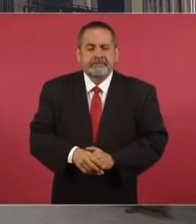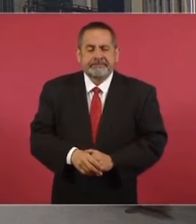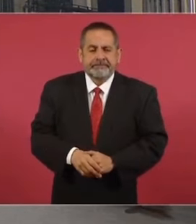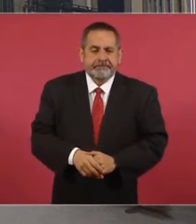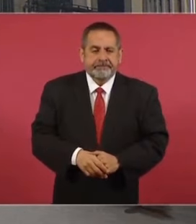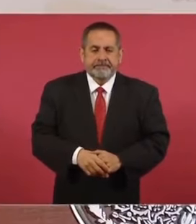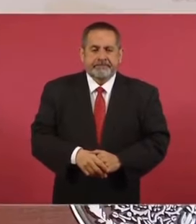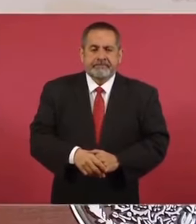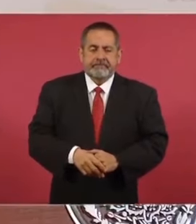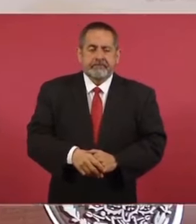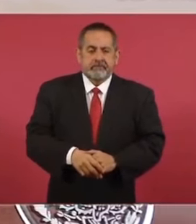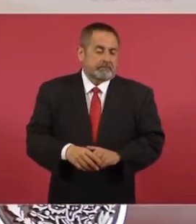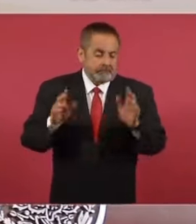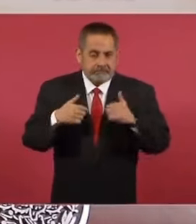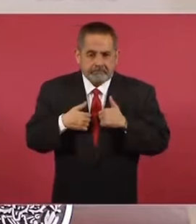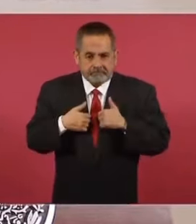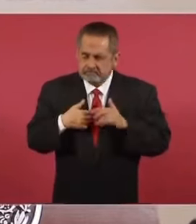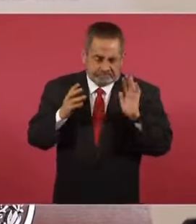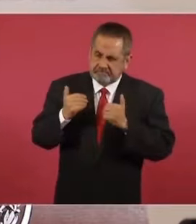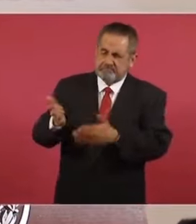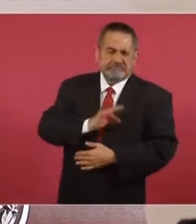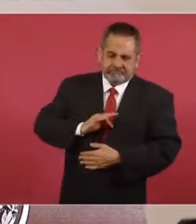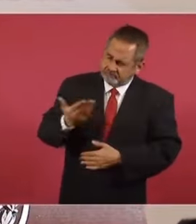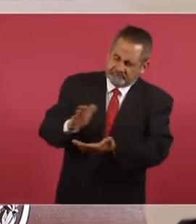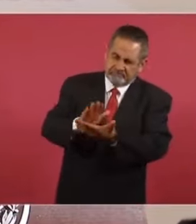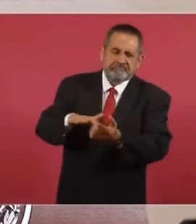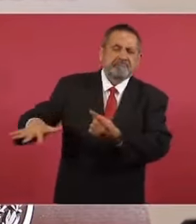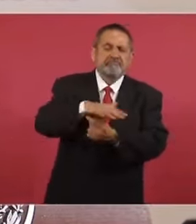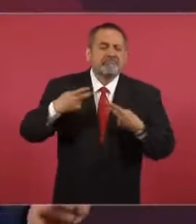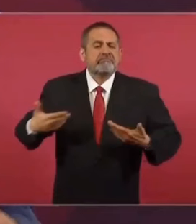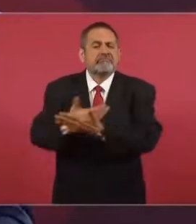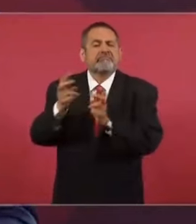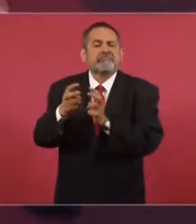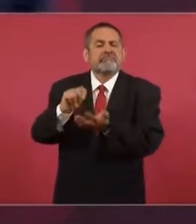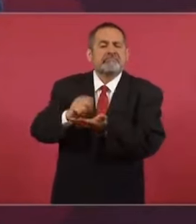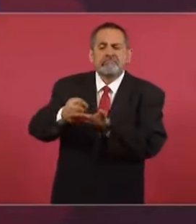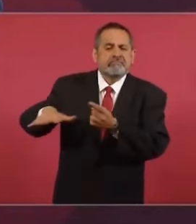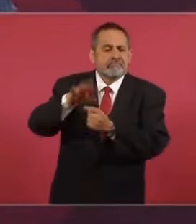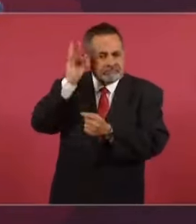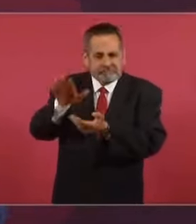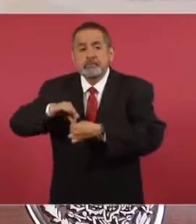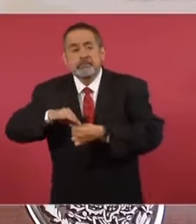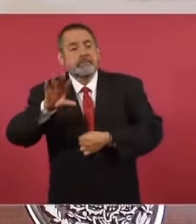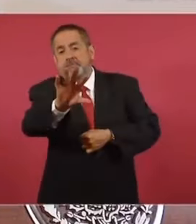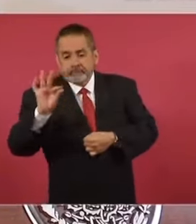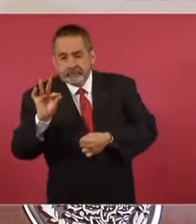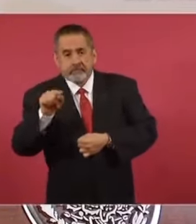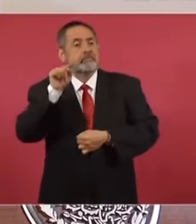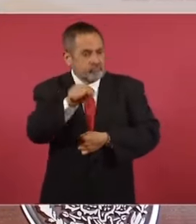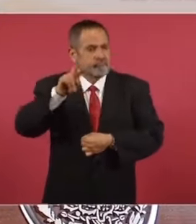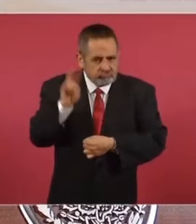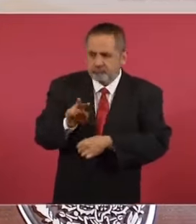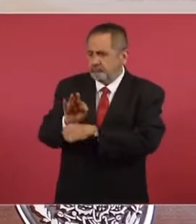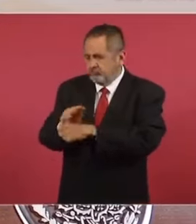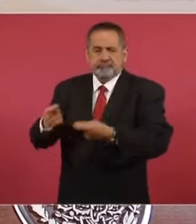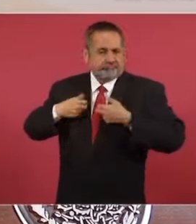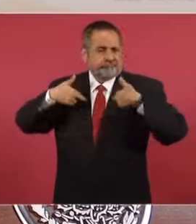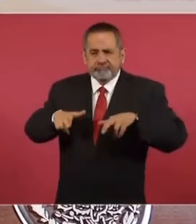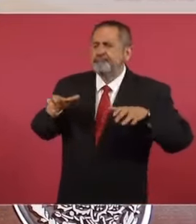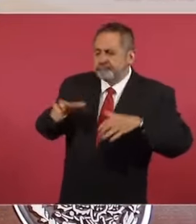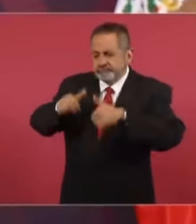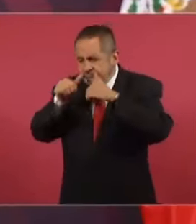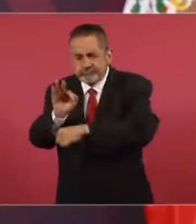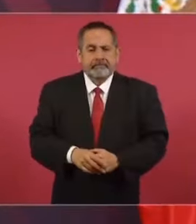no voy a dejar de felicitar al pueblo de Tamaulipas, eso ayuda mucho. Por eso se tiene una autoridad que representa al pueblo, una autoridad